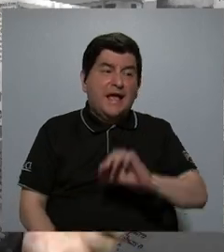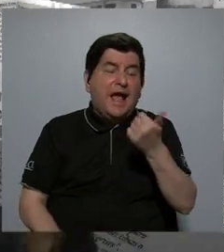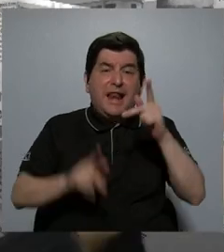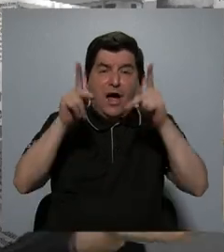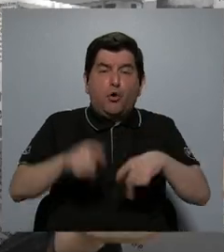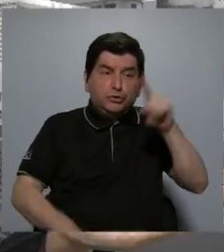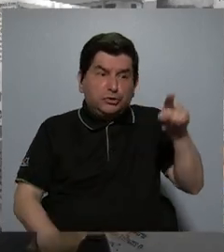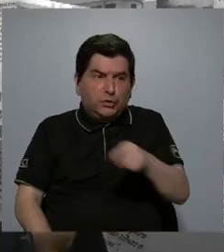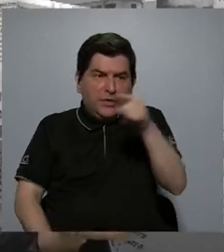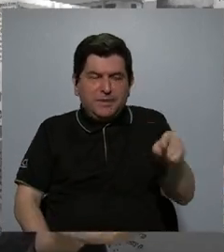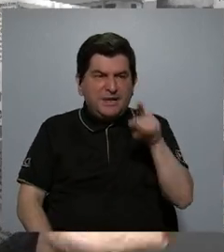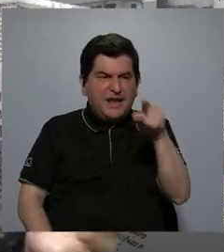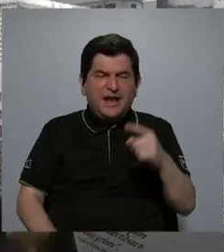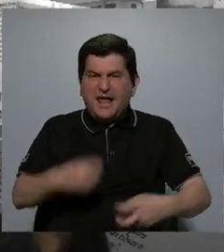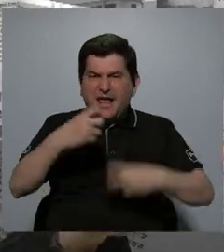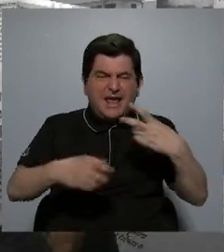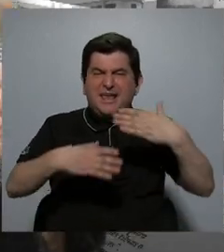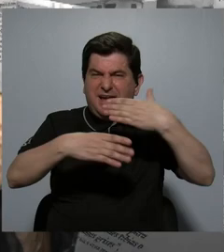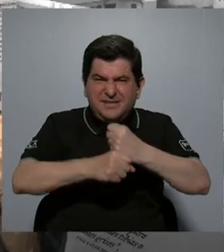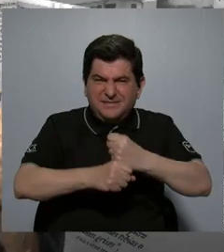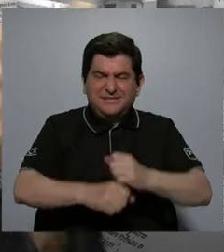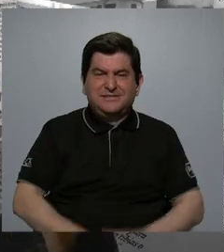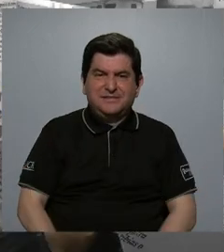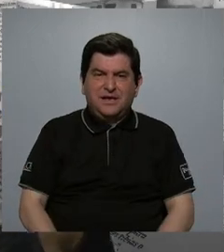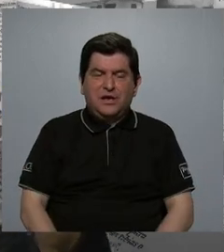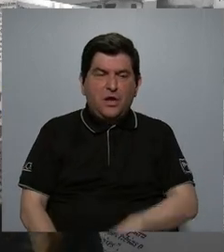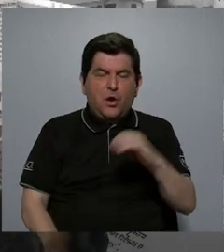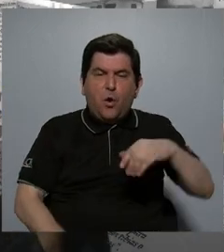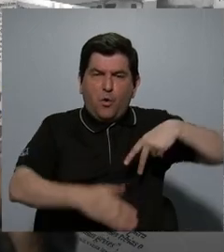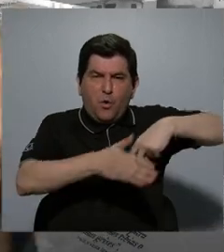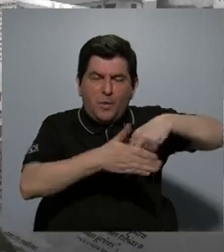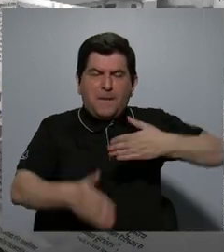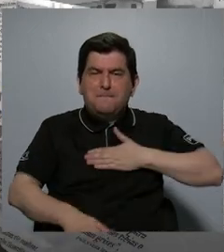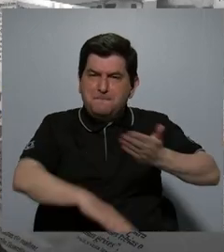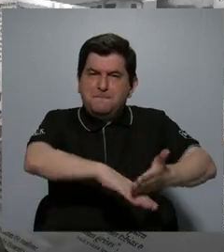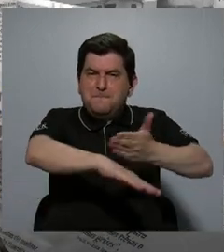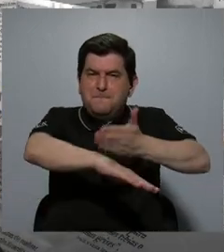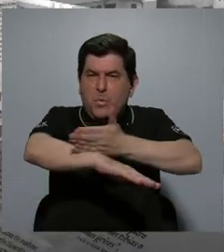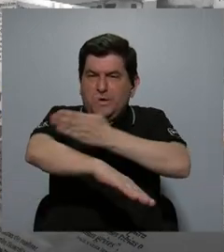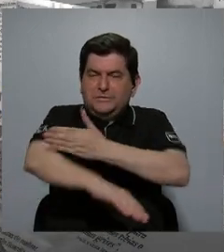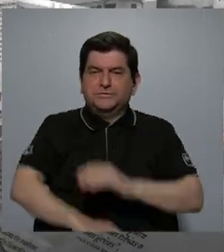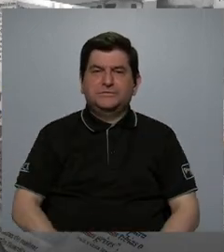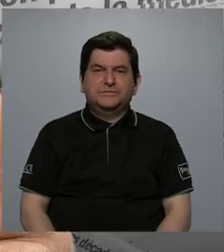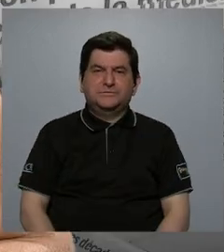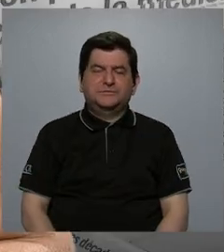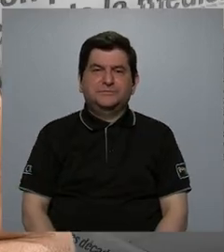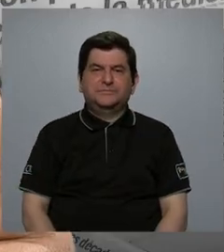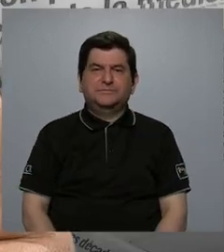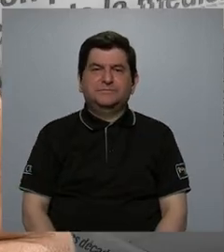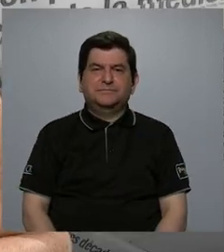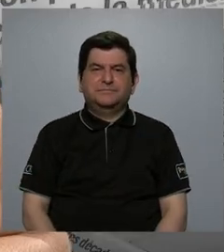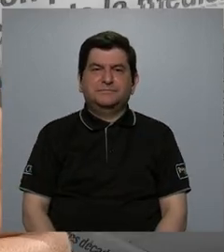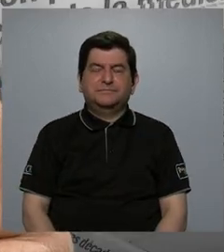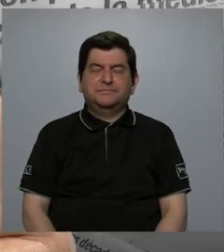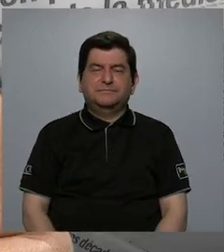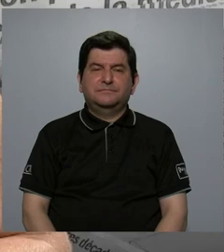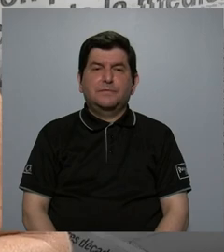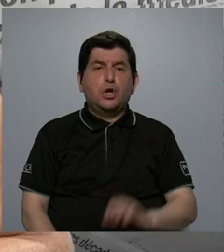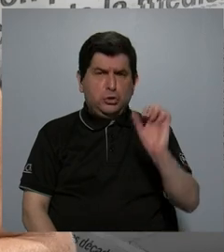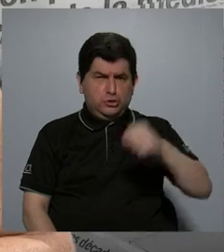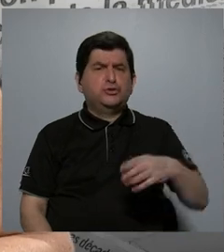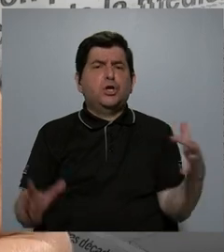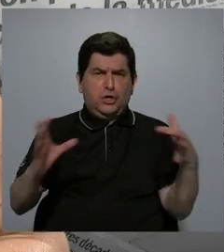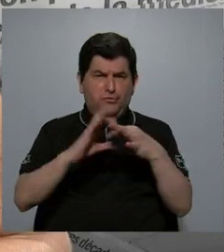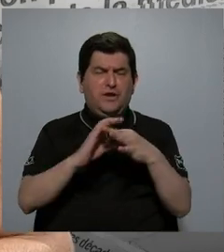otra persona que me causa problemas o obstaculiza mi ascenso? Sí, claro, sea, digamos, también hay